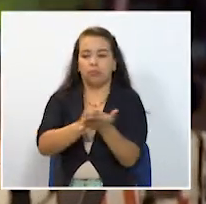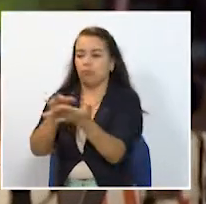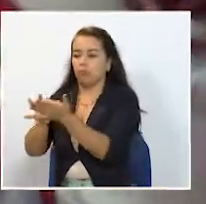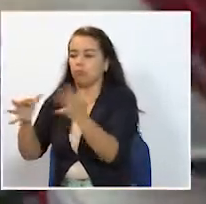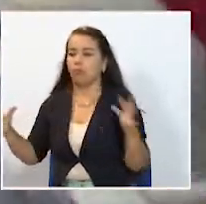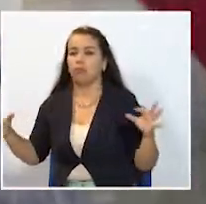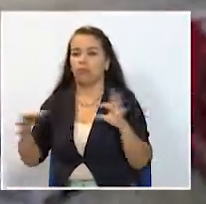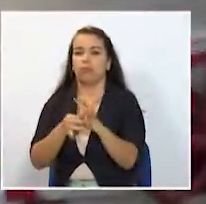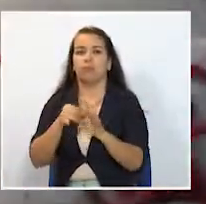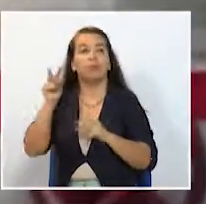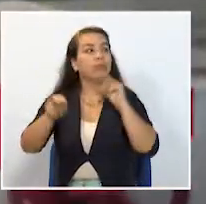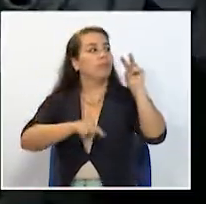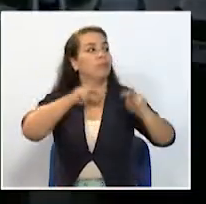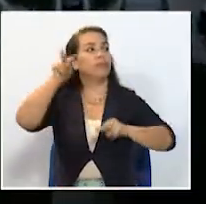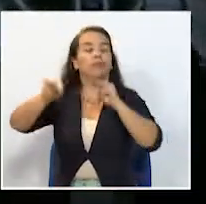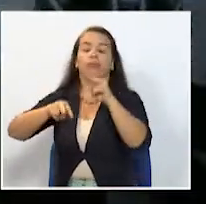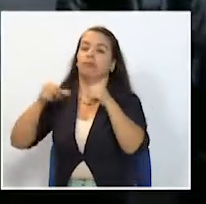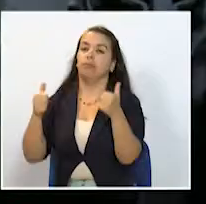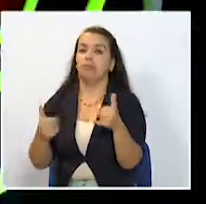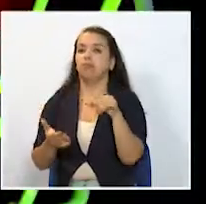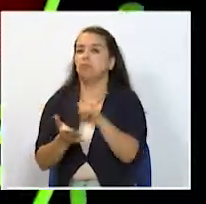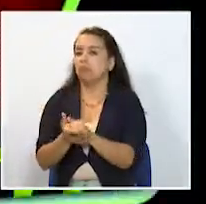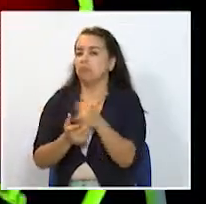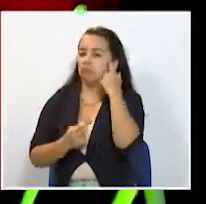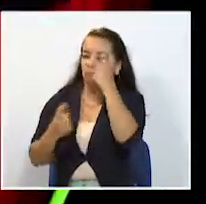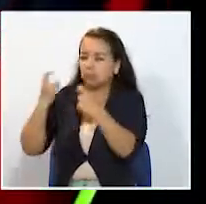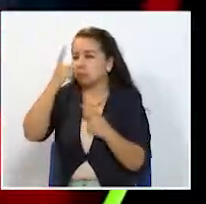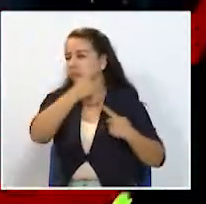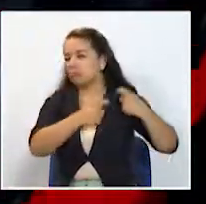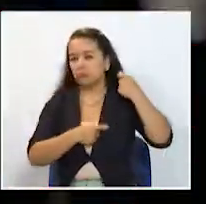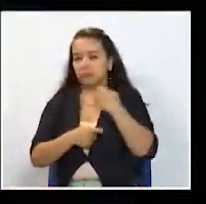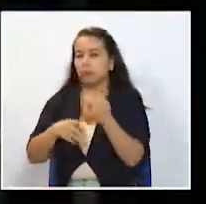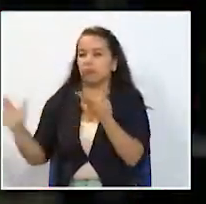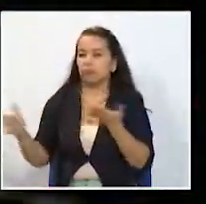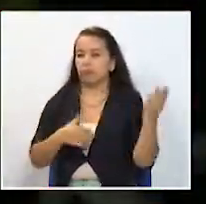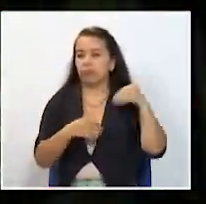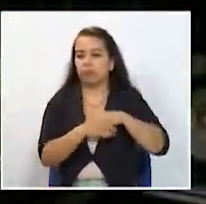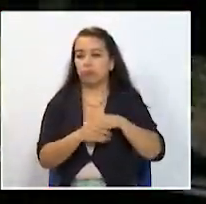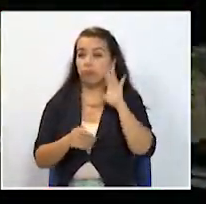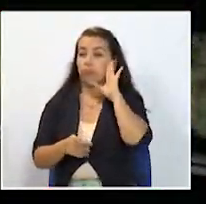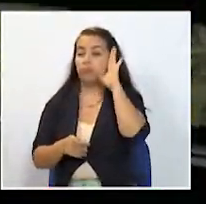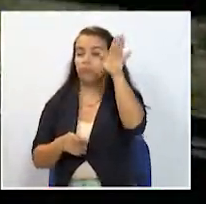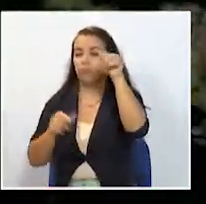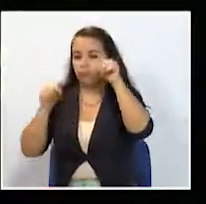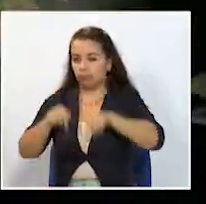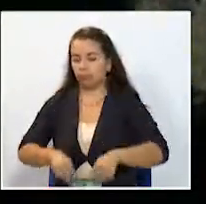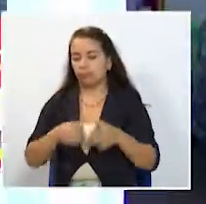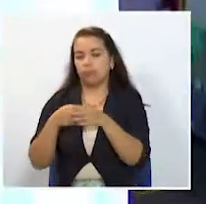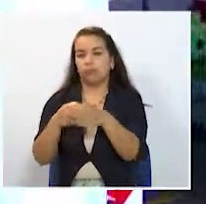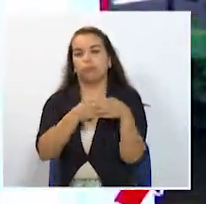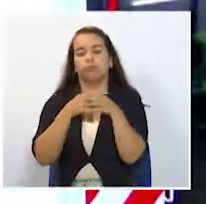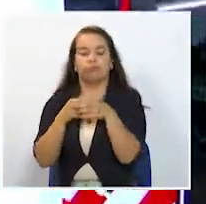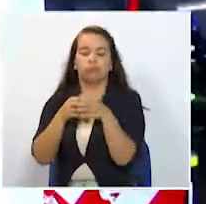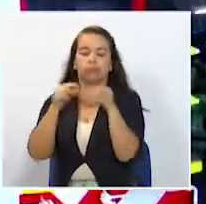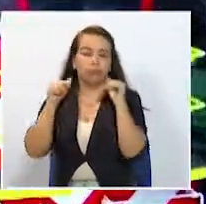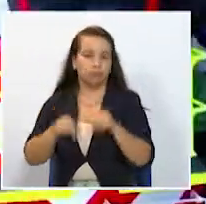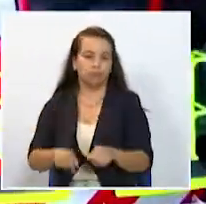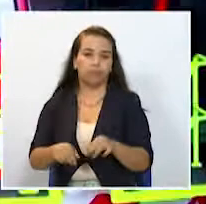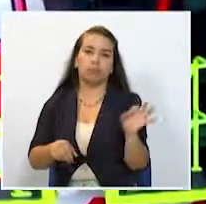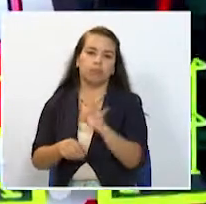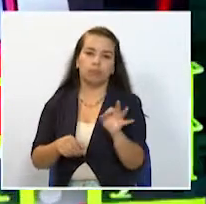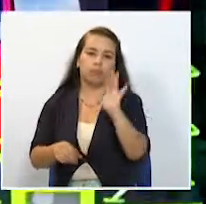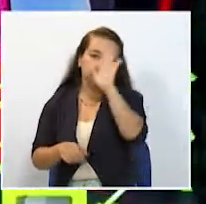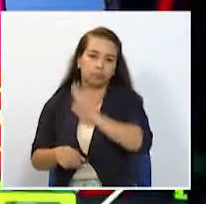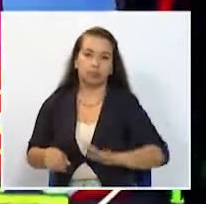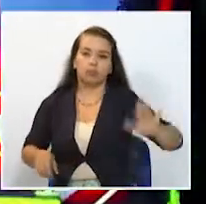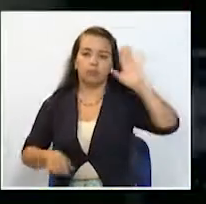y centros turísticos el cual se va a desarrollar dentro de los proyectos a largo plazo de la asociación de departamentos o de la región